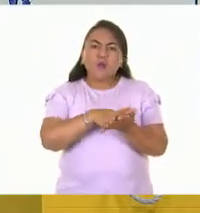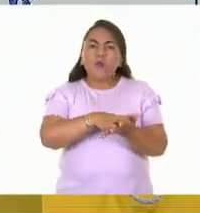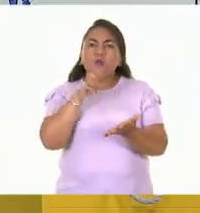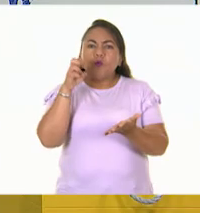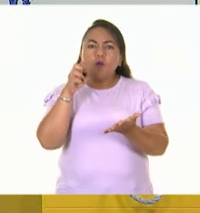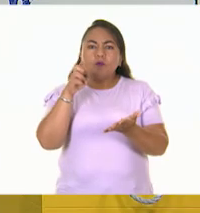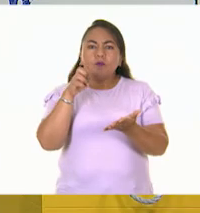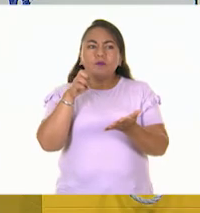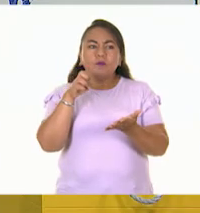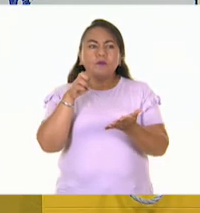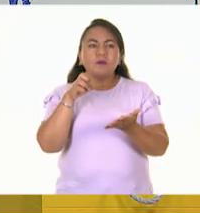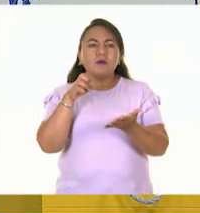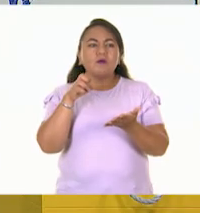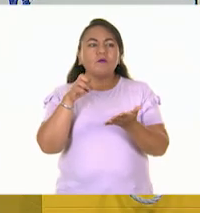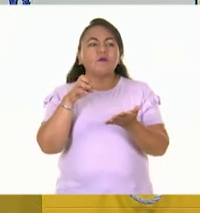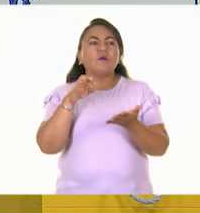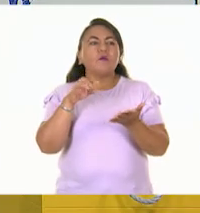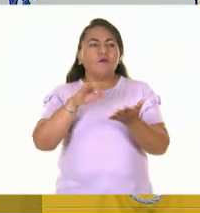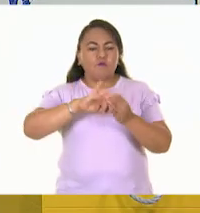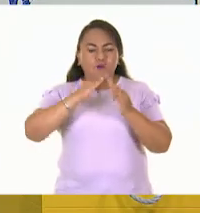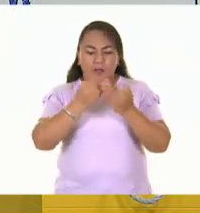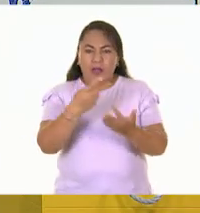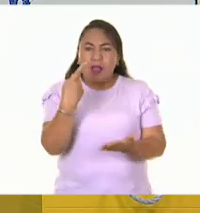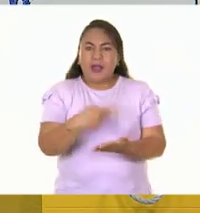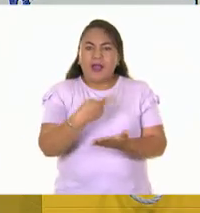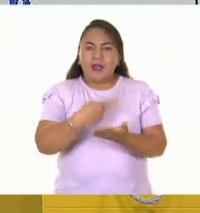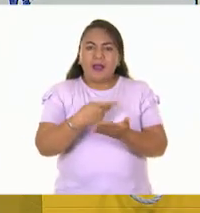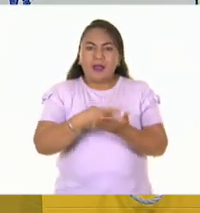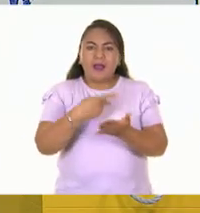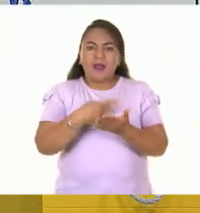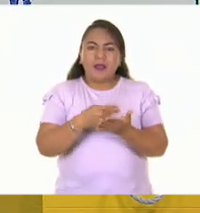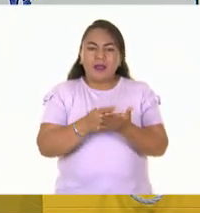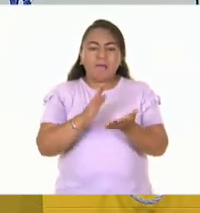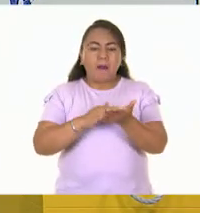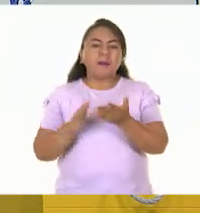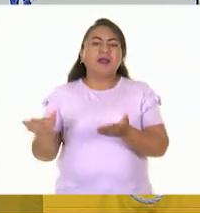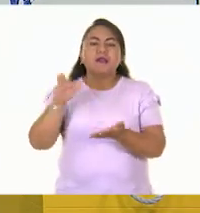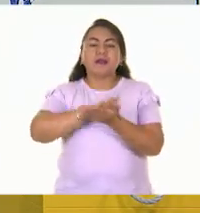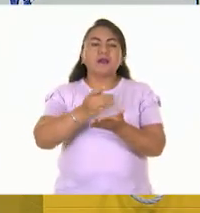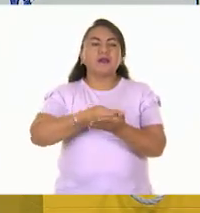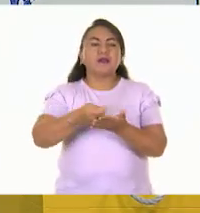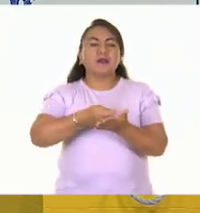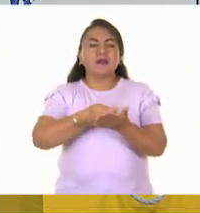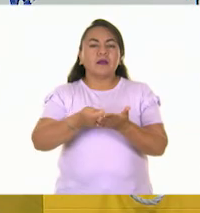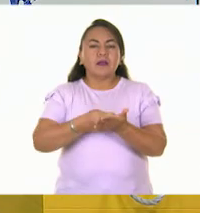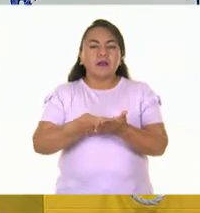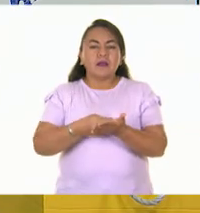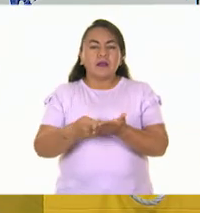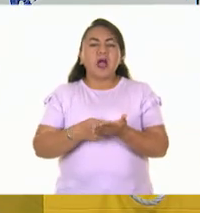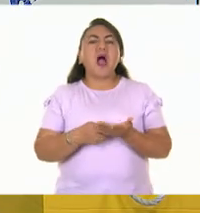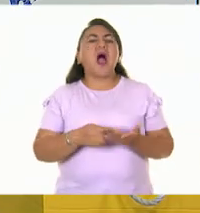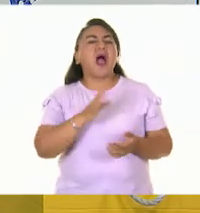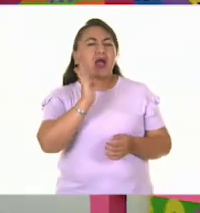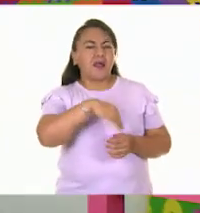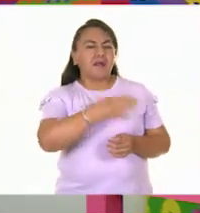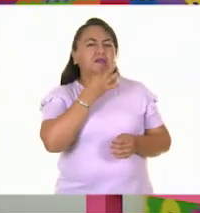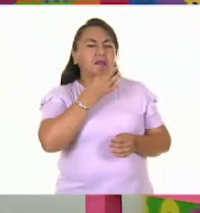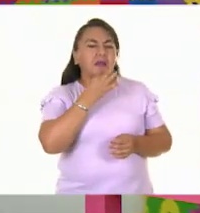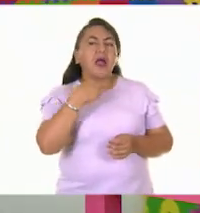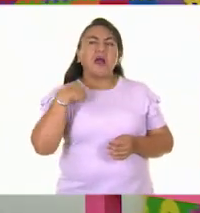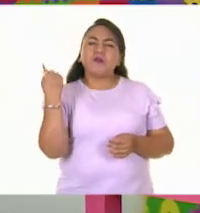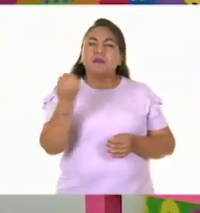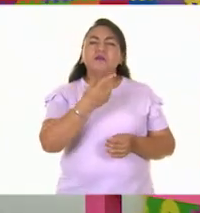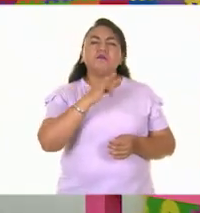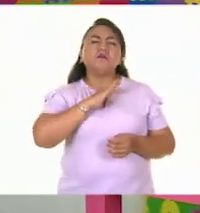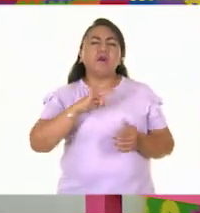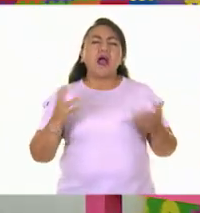y una forma, la textura y la forma de ese objeto encima del papel. Ah, pues eso parece ser muy fácil. Yo creo que todos